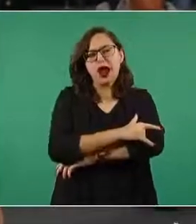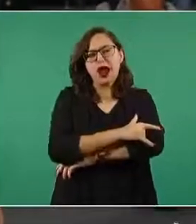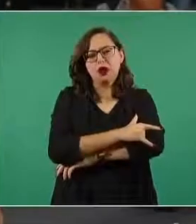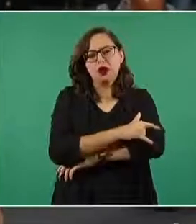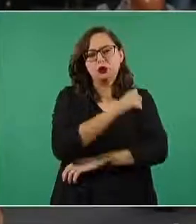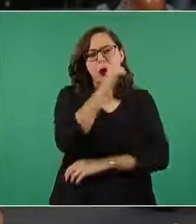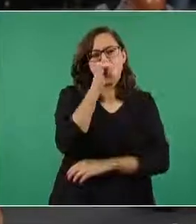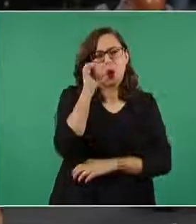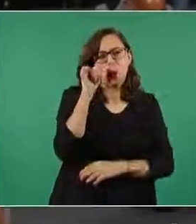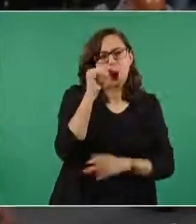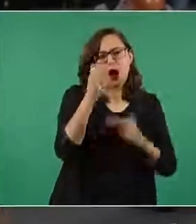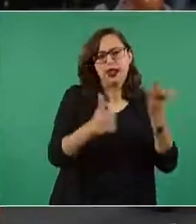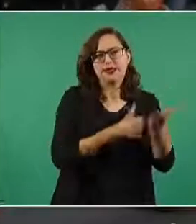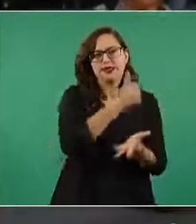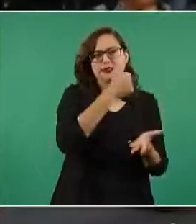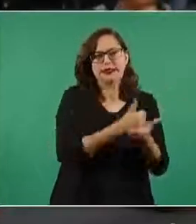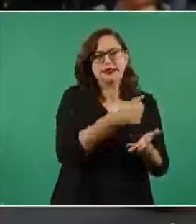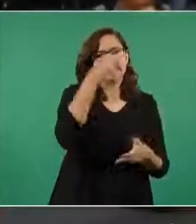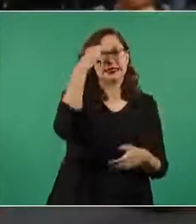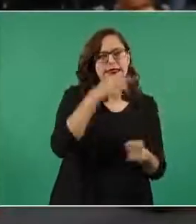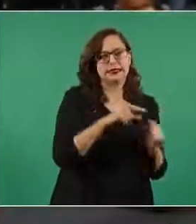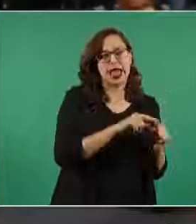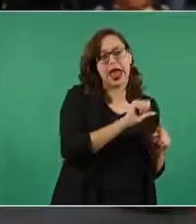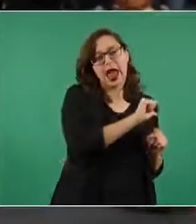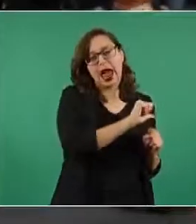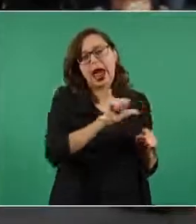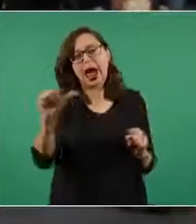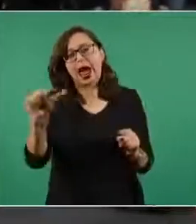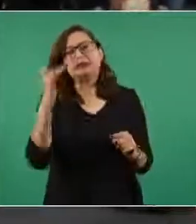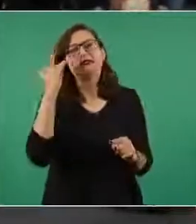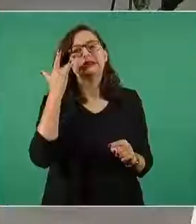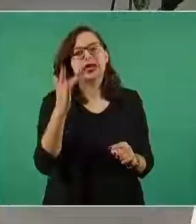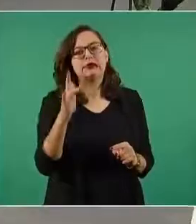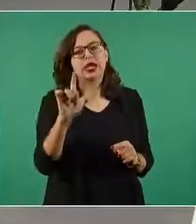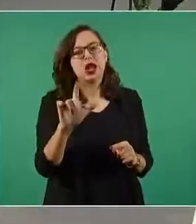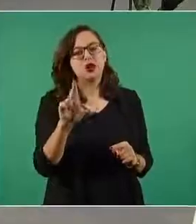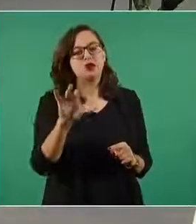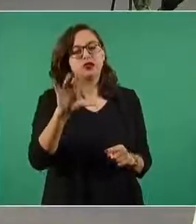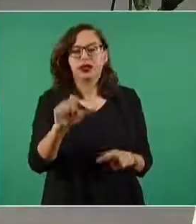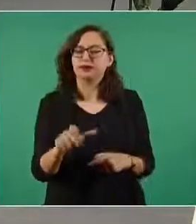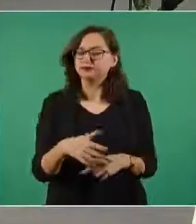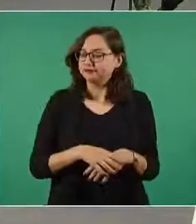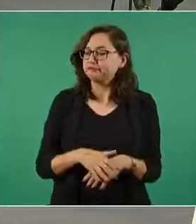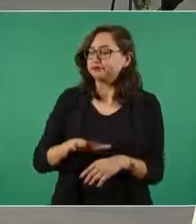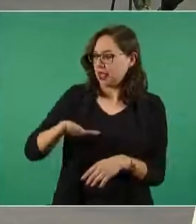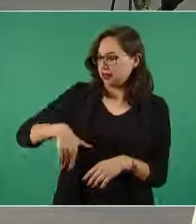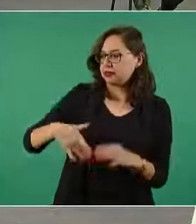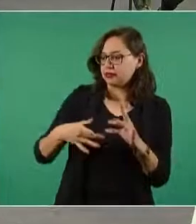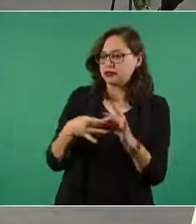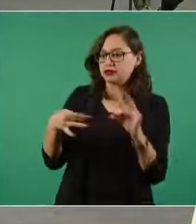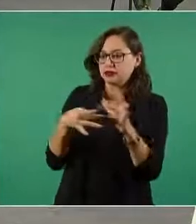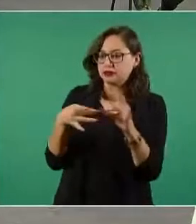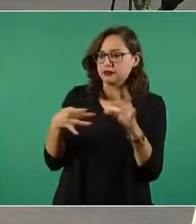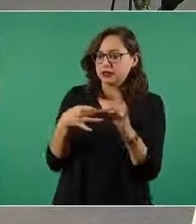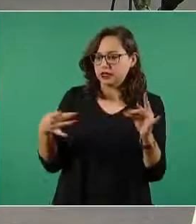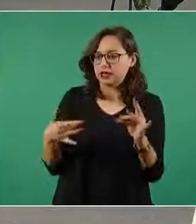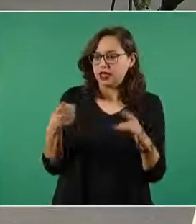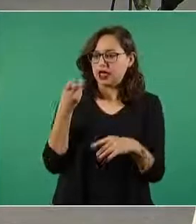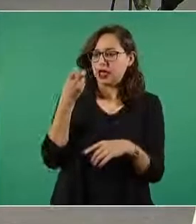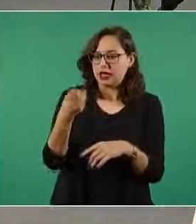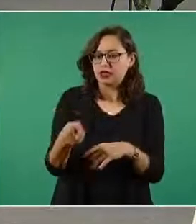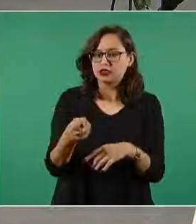Benito Juárez al aeropuerto de Santa Lucía o al revés Sí, como se lo mencioné efectivamente estamos hablando de un sistema multiaeropuerto